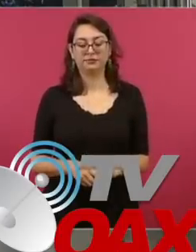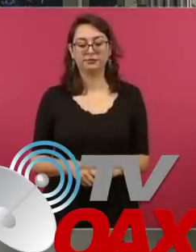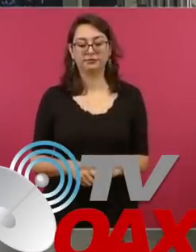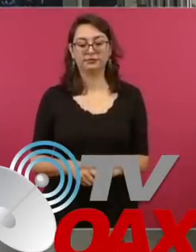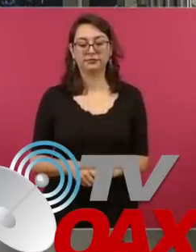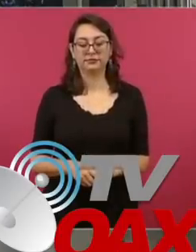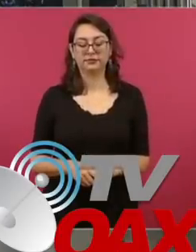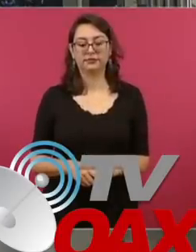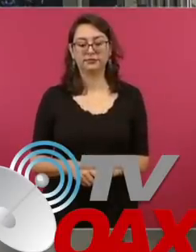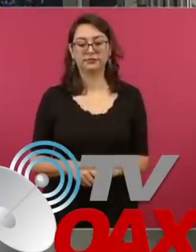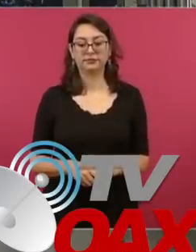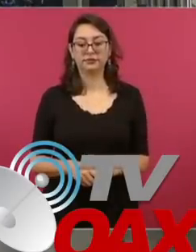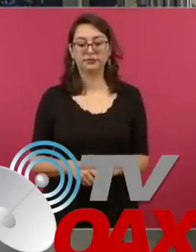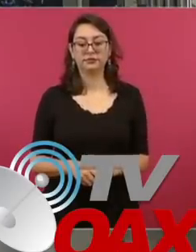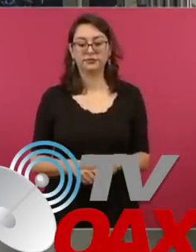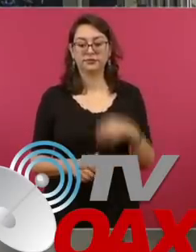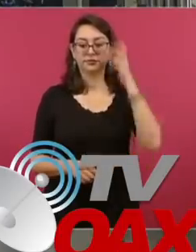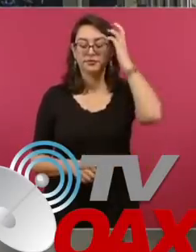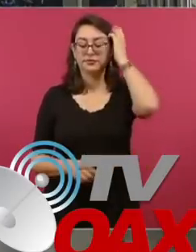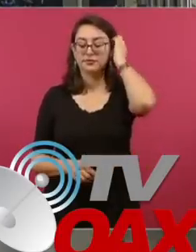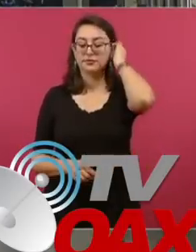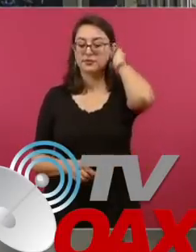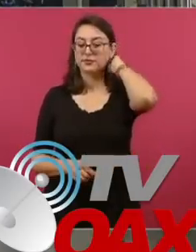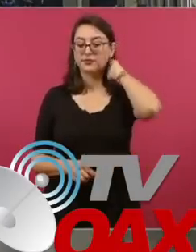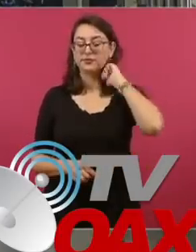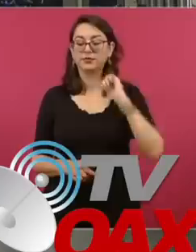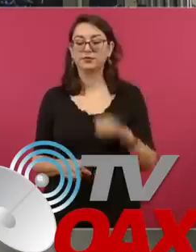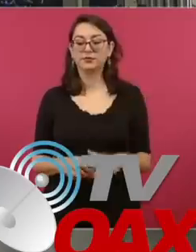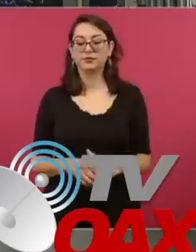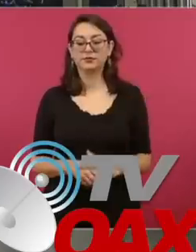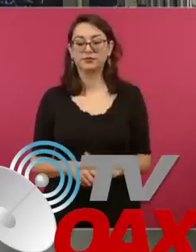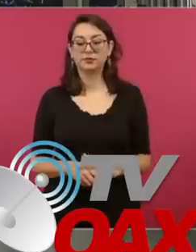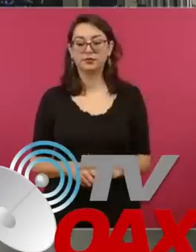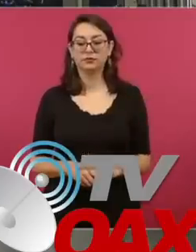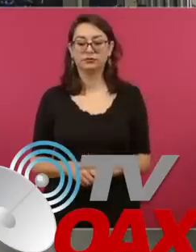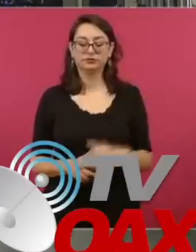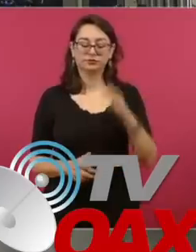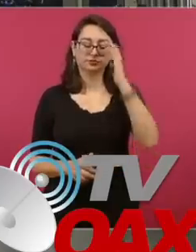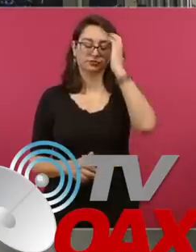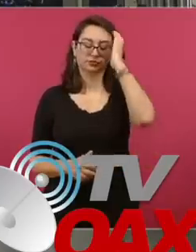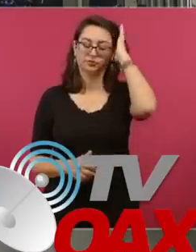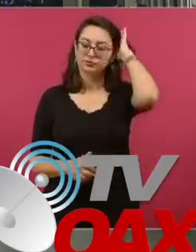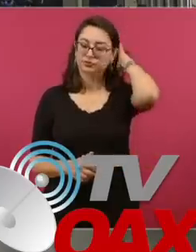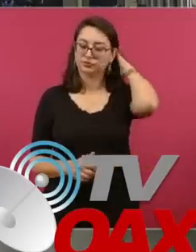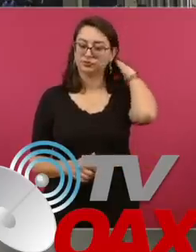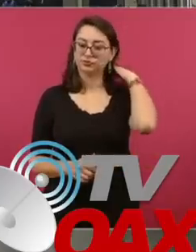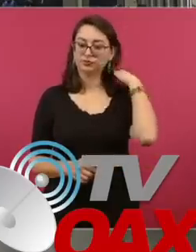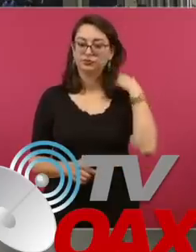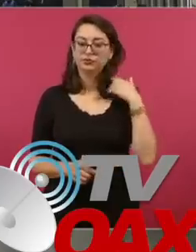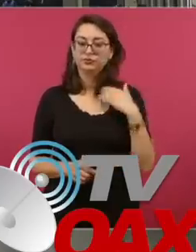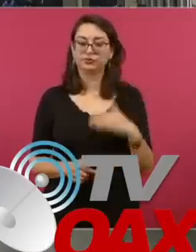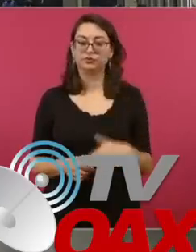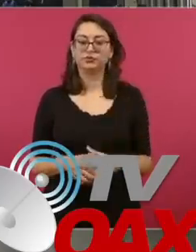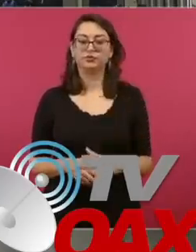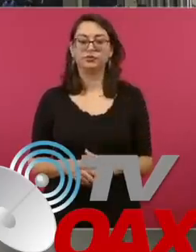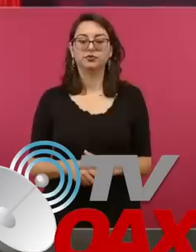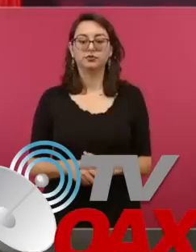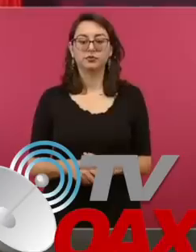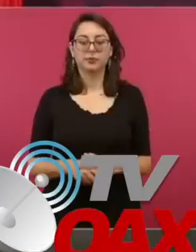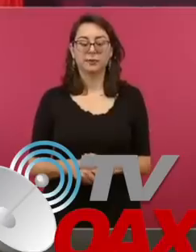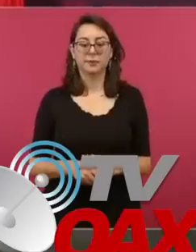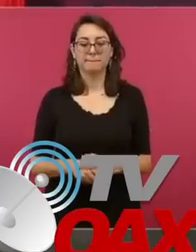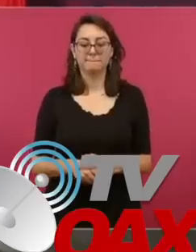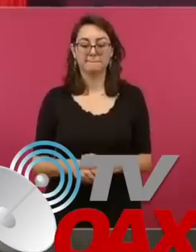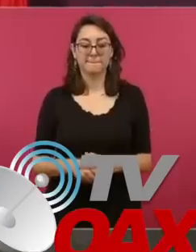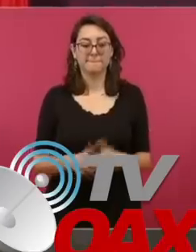también aclararles algo, de que muchos, no solo en estos casos, muchos están